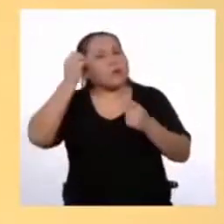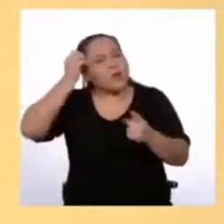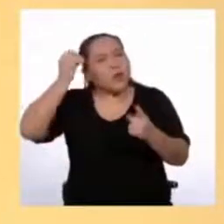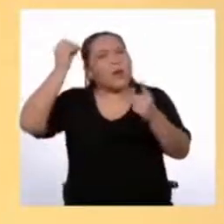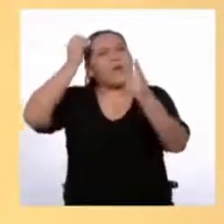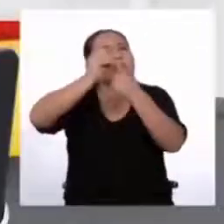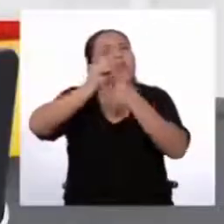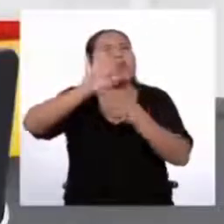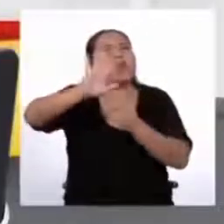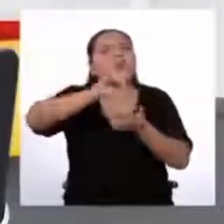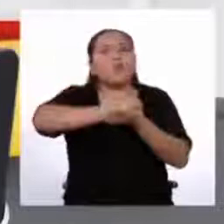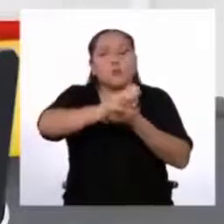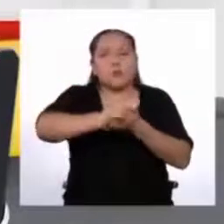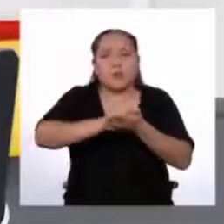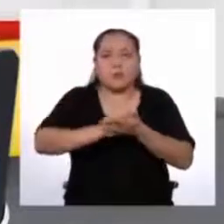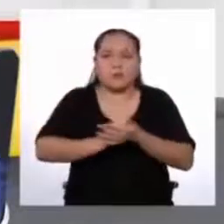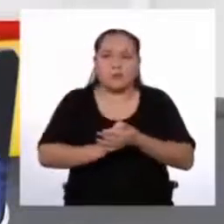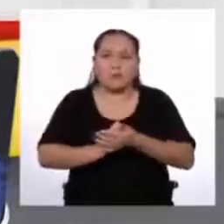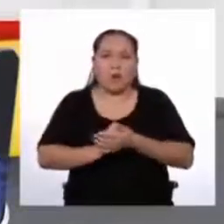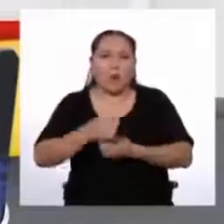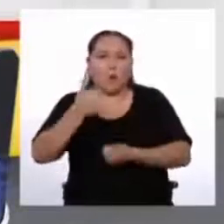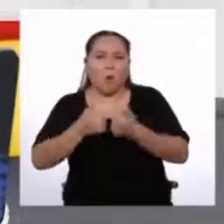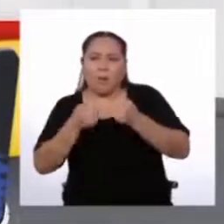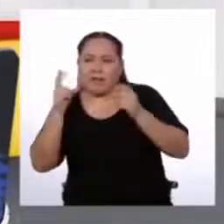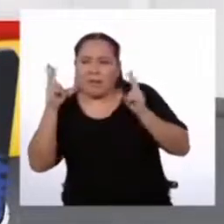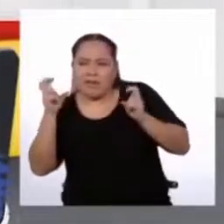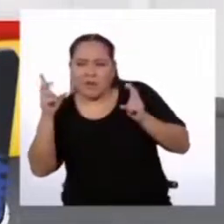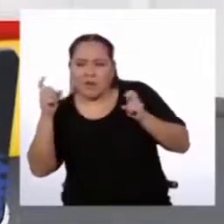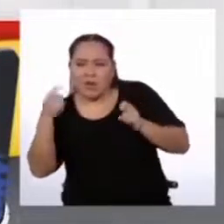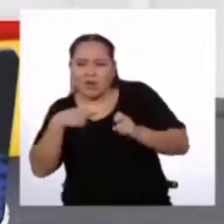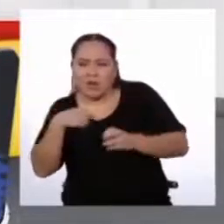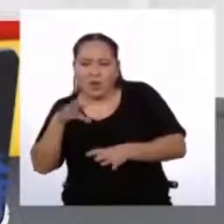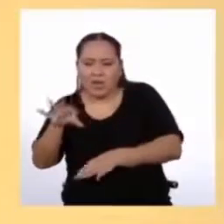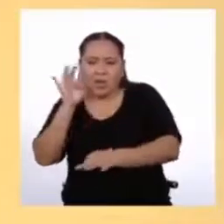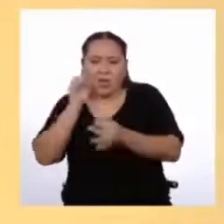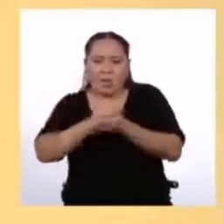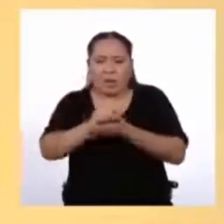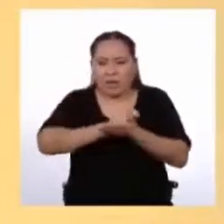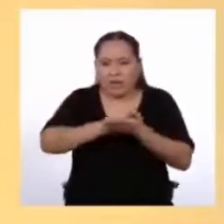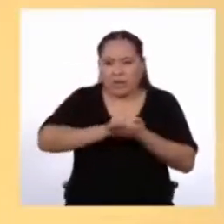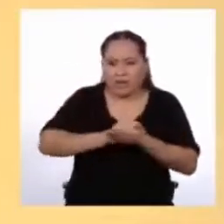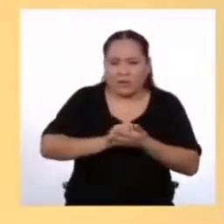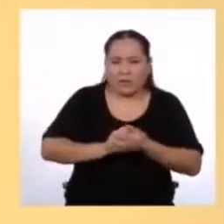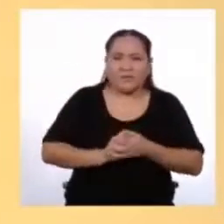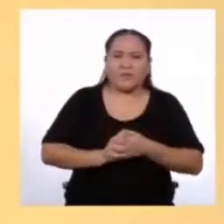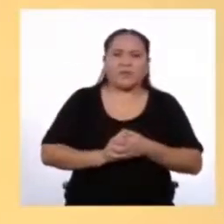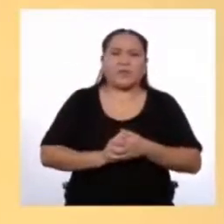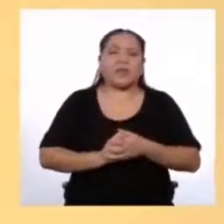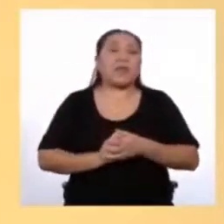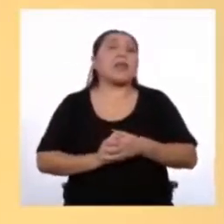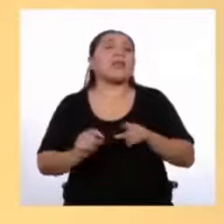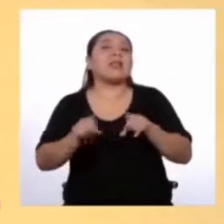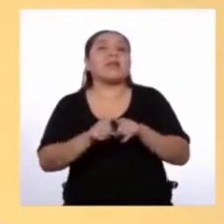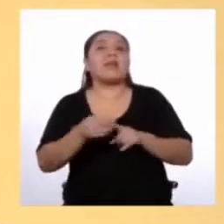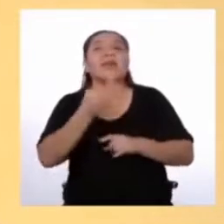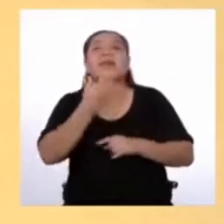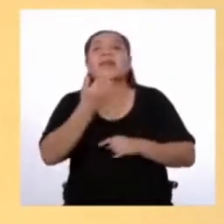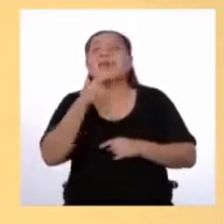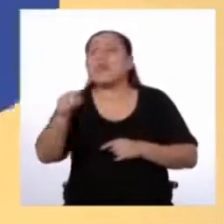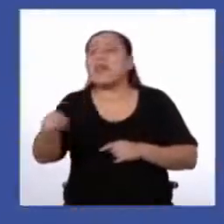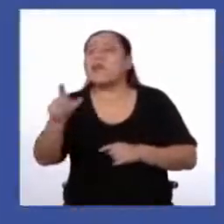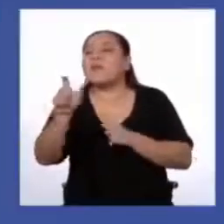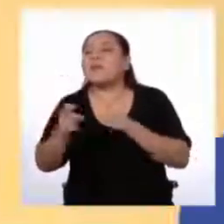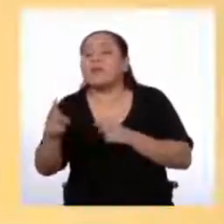Voy a escribir? O sobre qué escribiré Que es muy importante Y por supuesto ¿Quién leerá mi